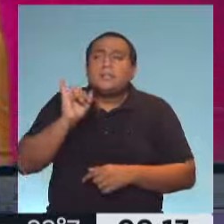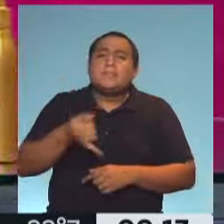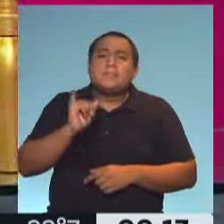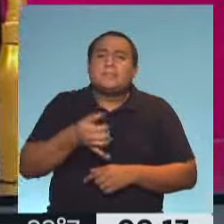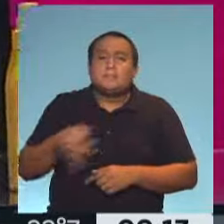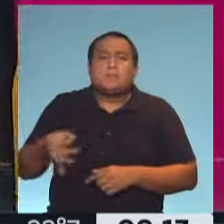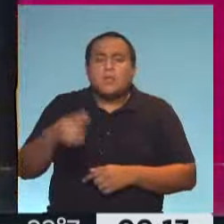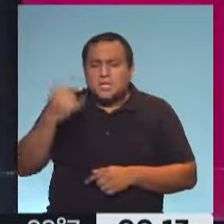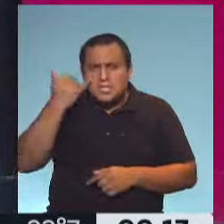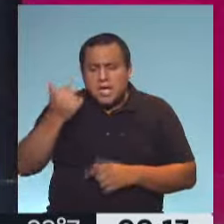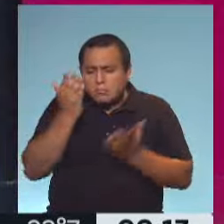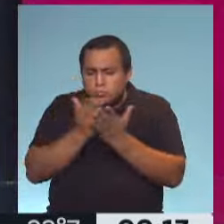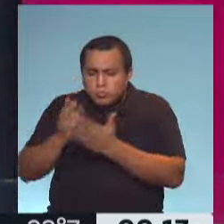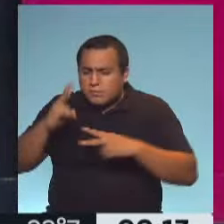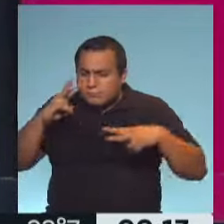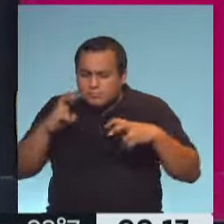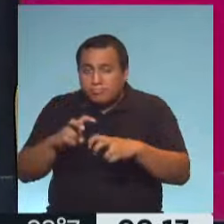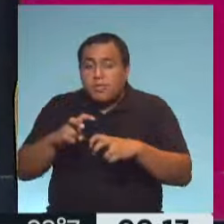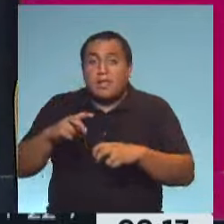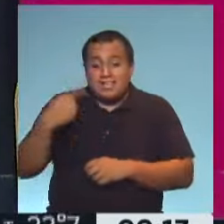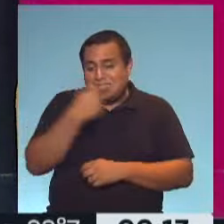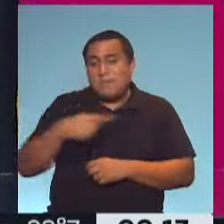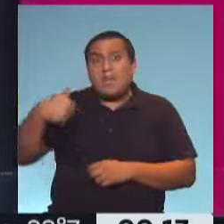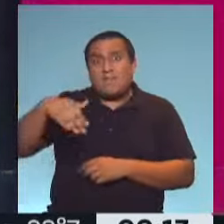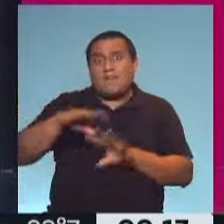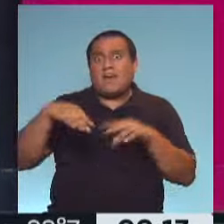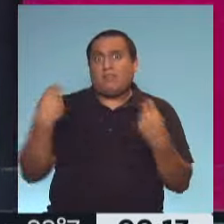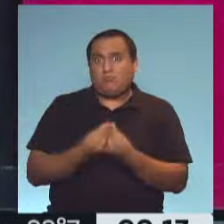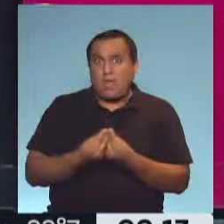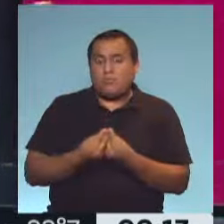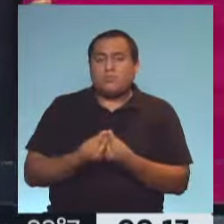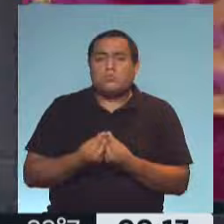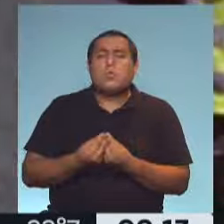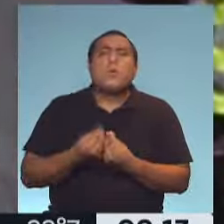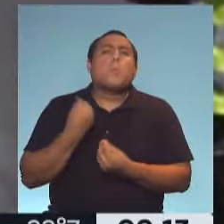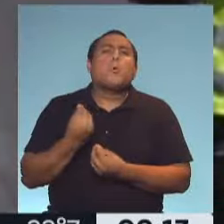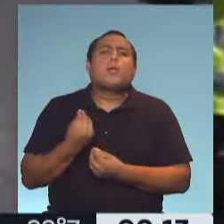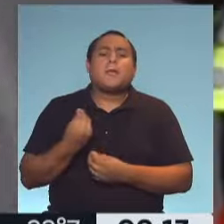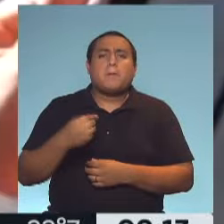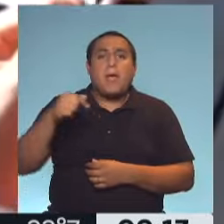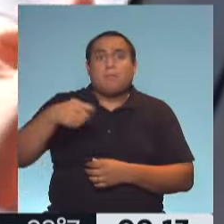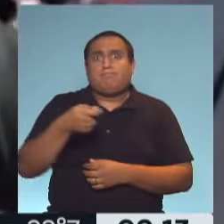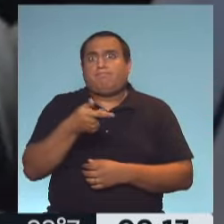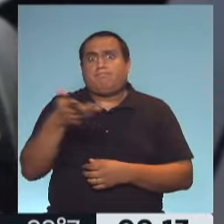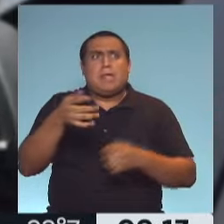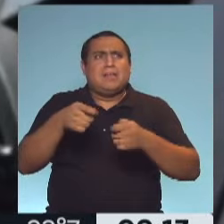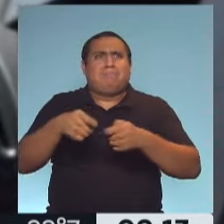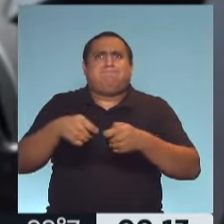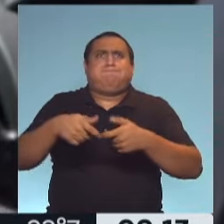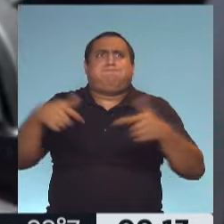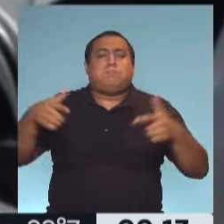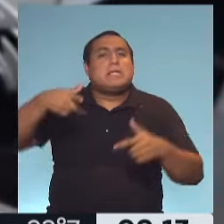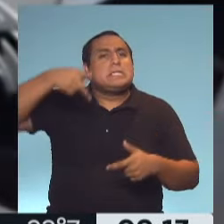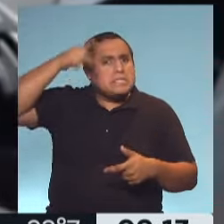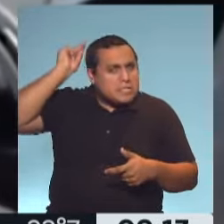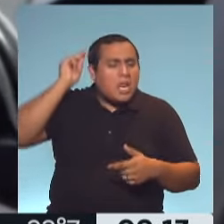encargaron los estudios, deberían estar esta semana ya los resultados, porque la cantidad, el aumento de los casos, viene a cierto Chile,